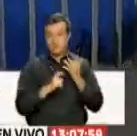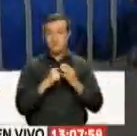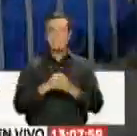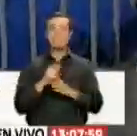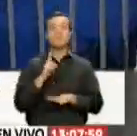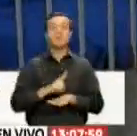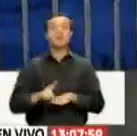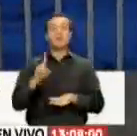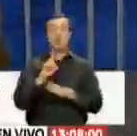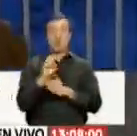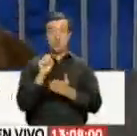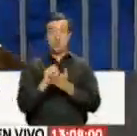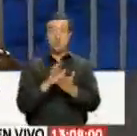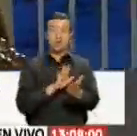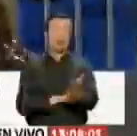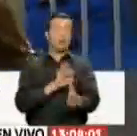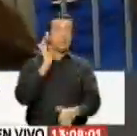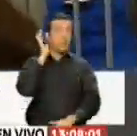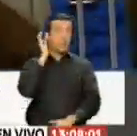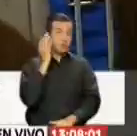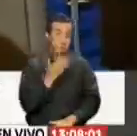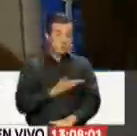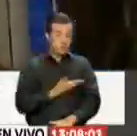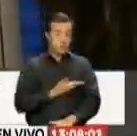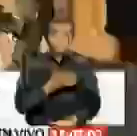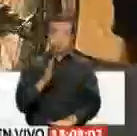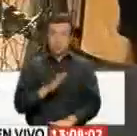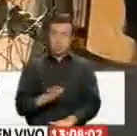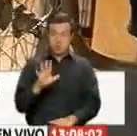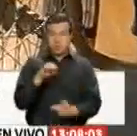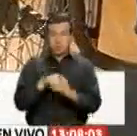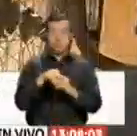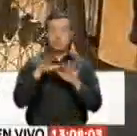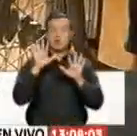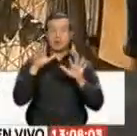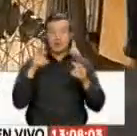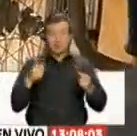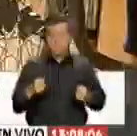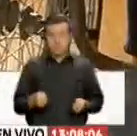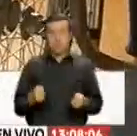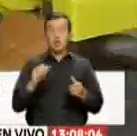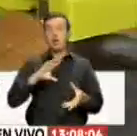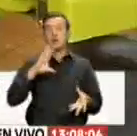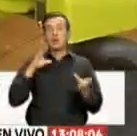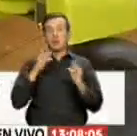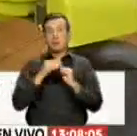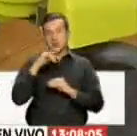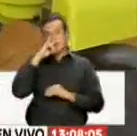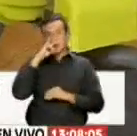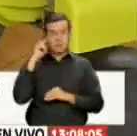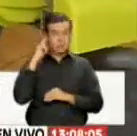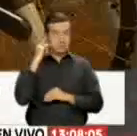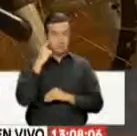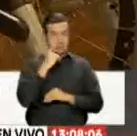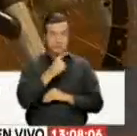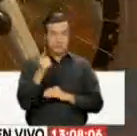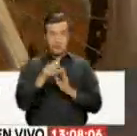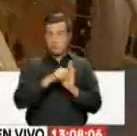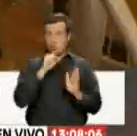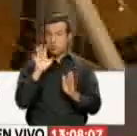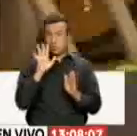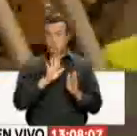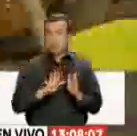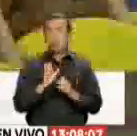La directora del programa Las Manuelas entregó a esta casa de salud Diez sillas de ruedas adaptadas para los pequeños. La donación a nivel